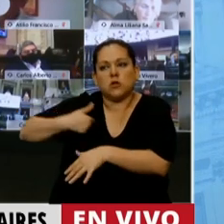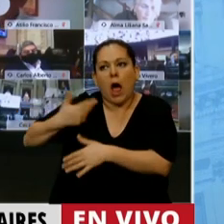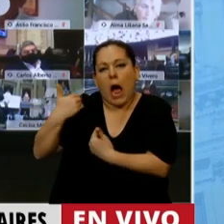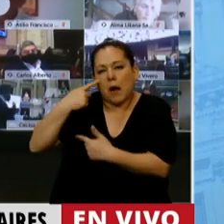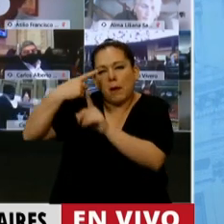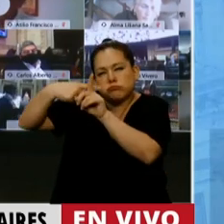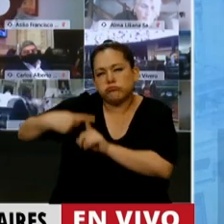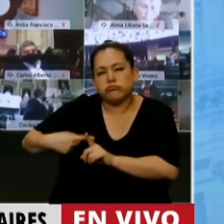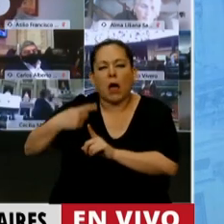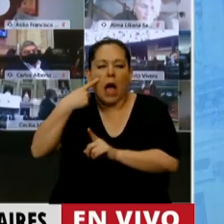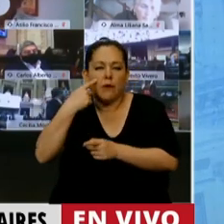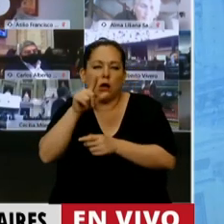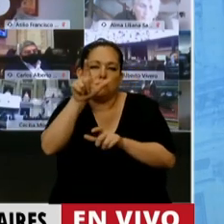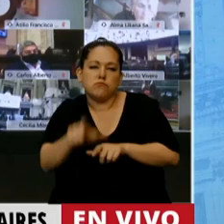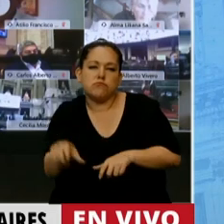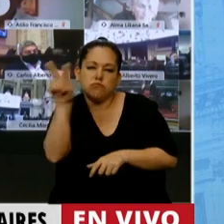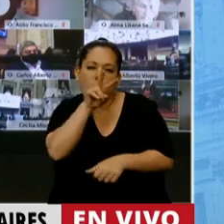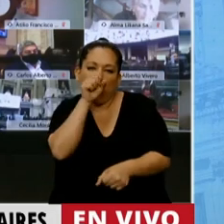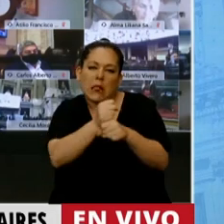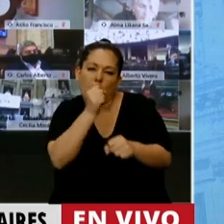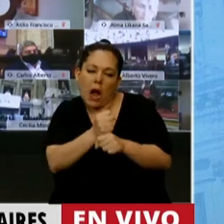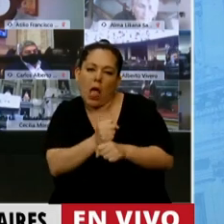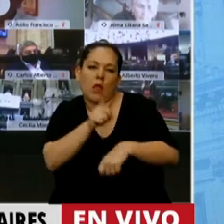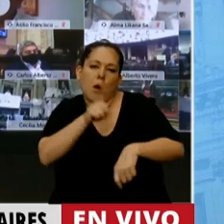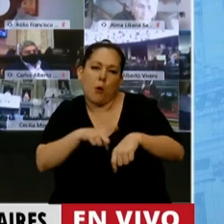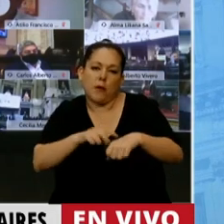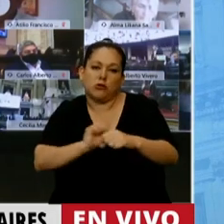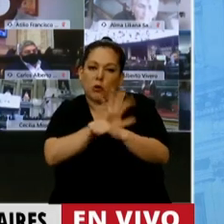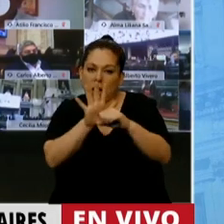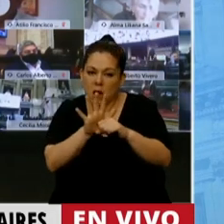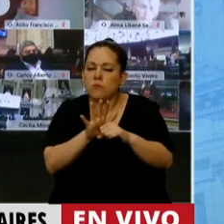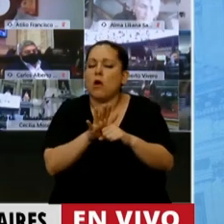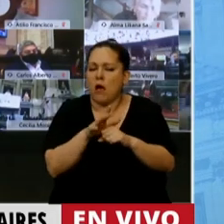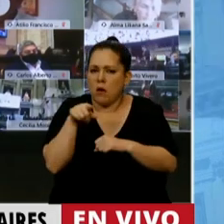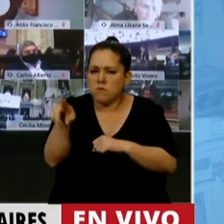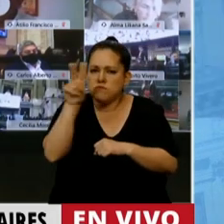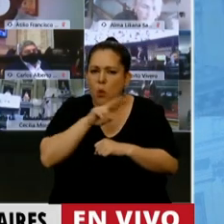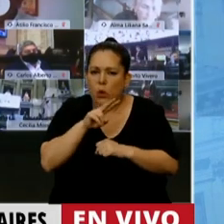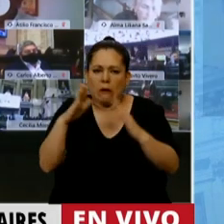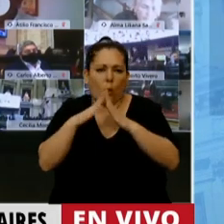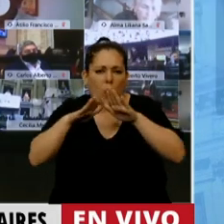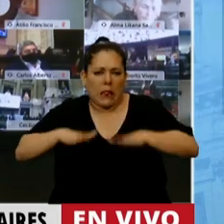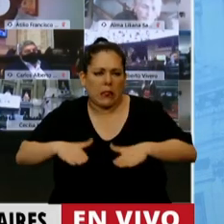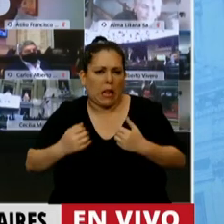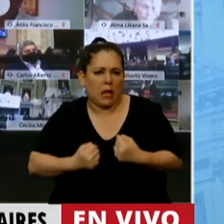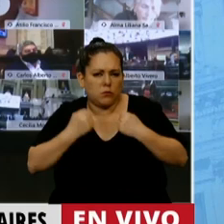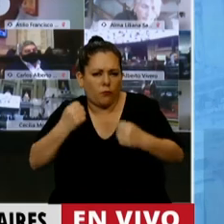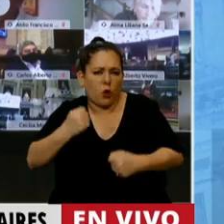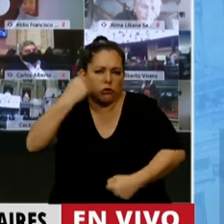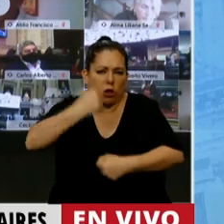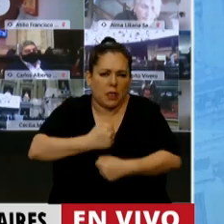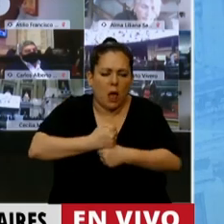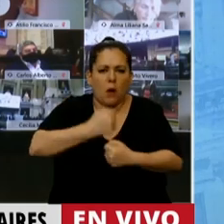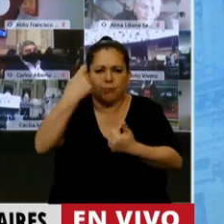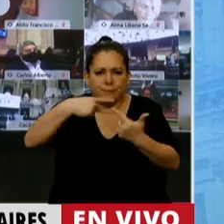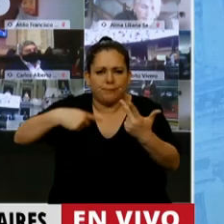problema de la mujer trabajadora, que bajo la pandemia y bajo la cuarentena está haciendo un esfuerzo fenomenal en un